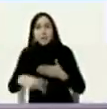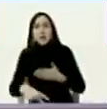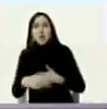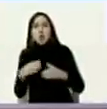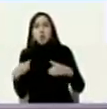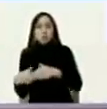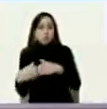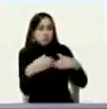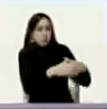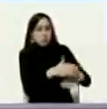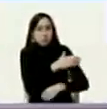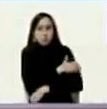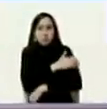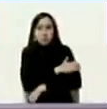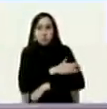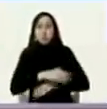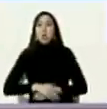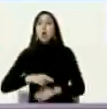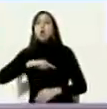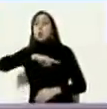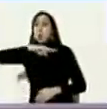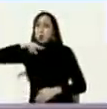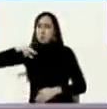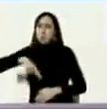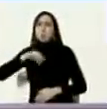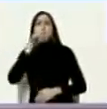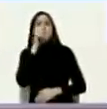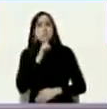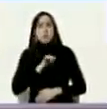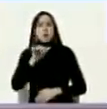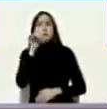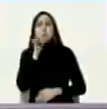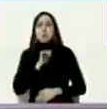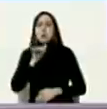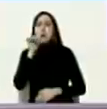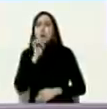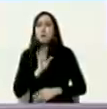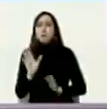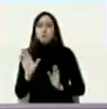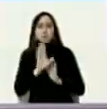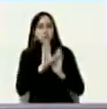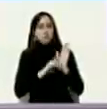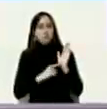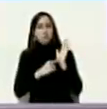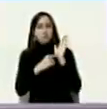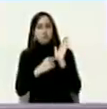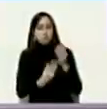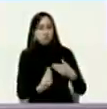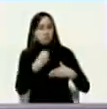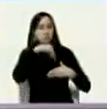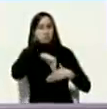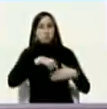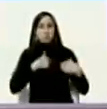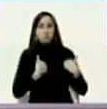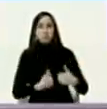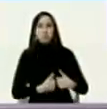nosotros con paciencia con la constitución en el corazón y en la mano